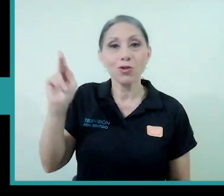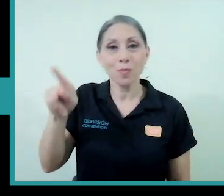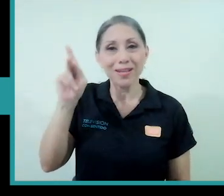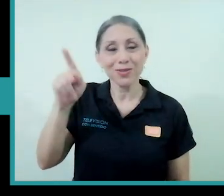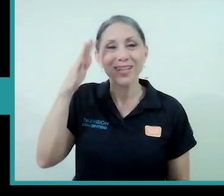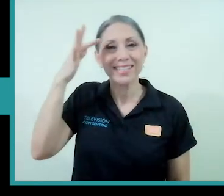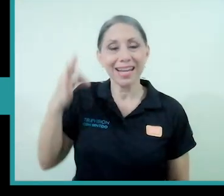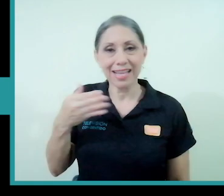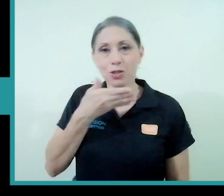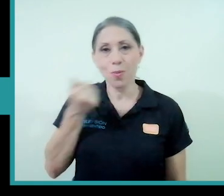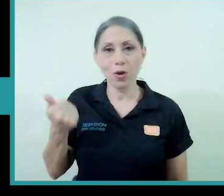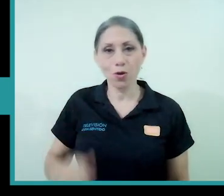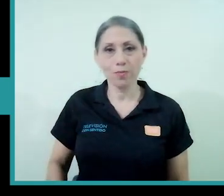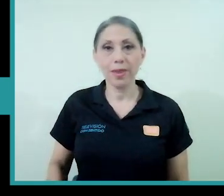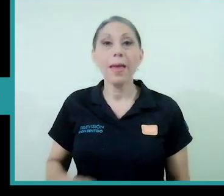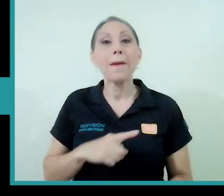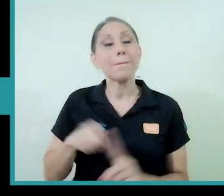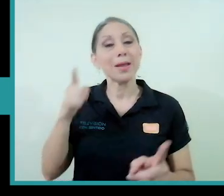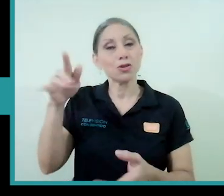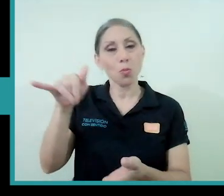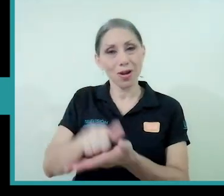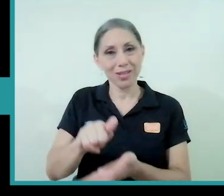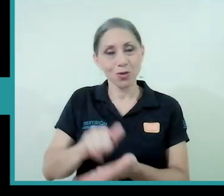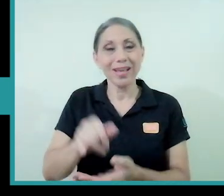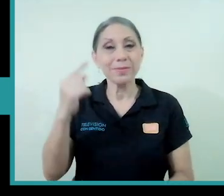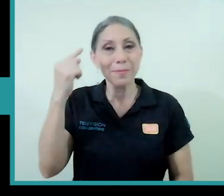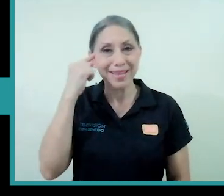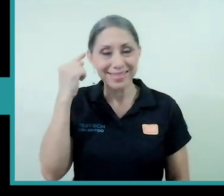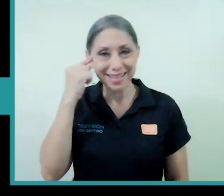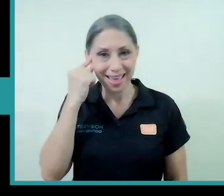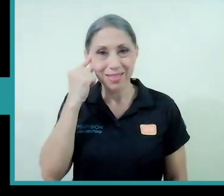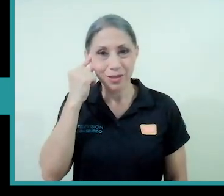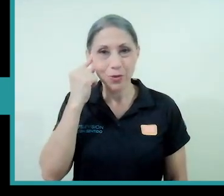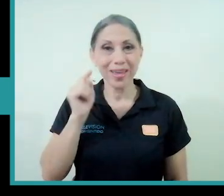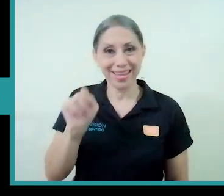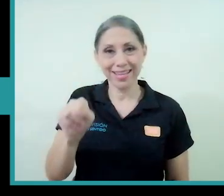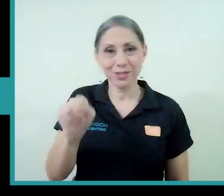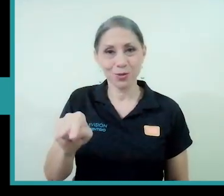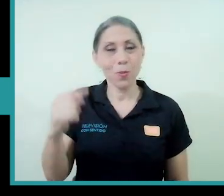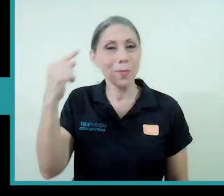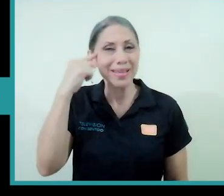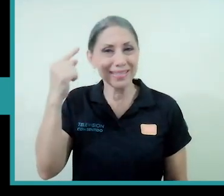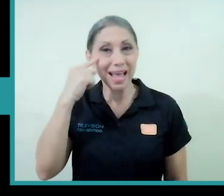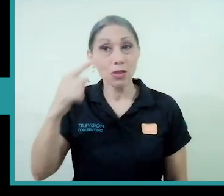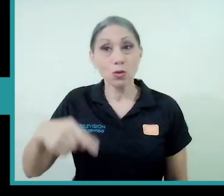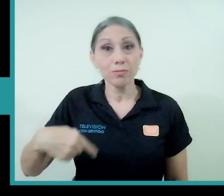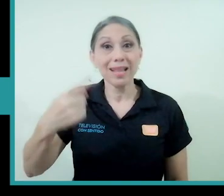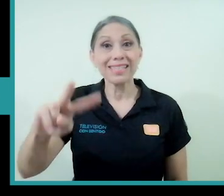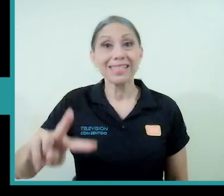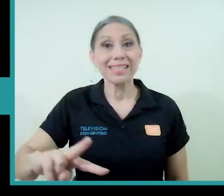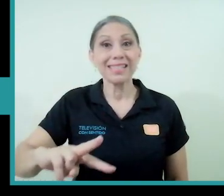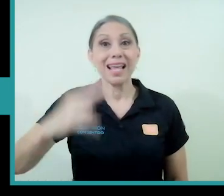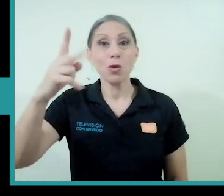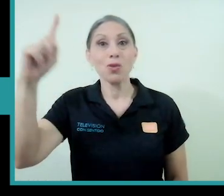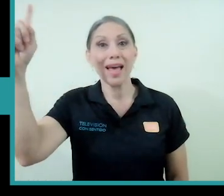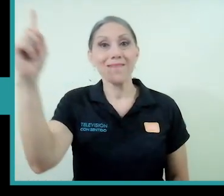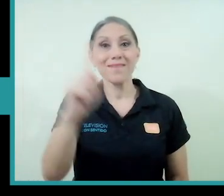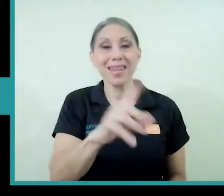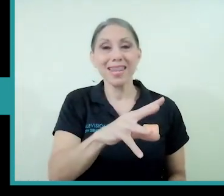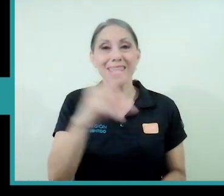mejor. Pero es por eso, es por pensando en eso, en la segunda venida, no es